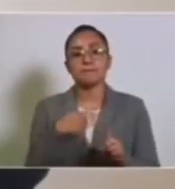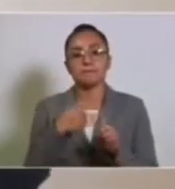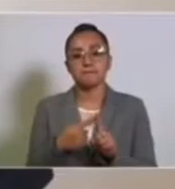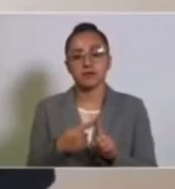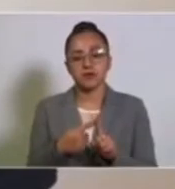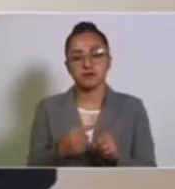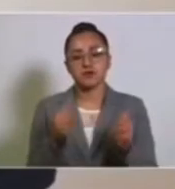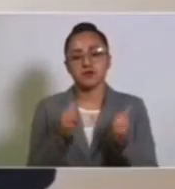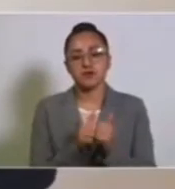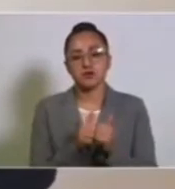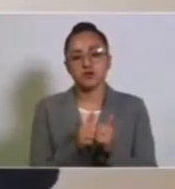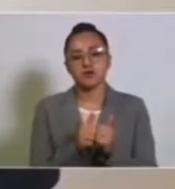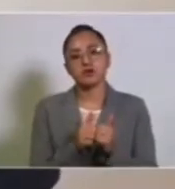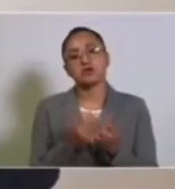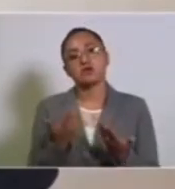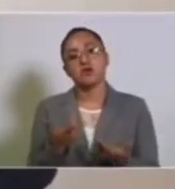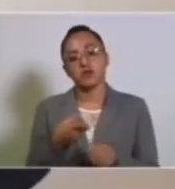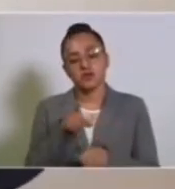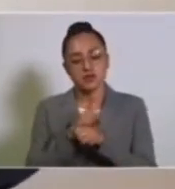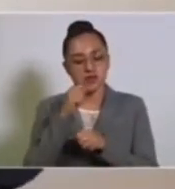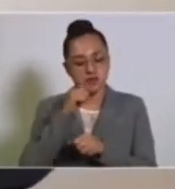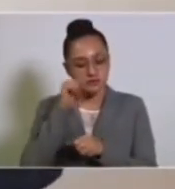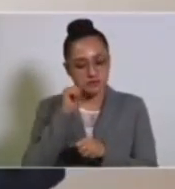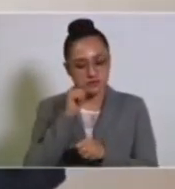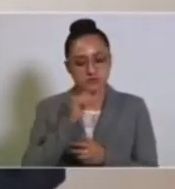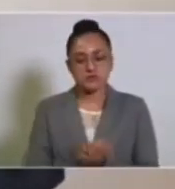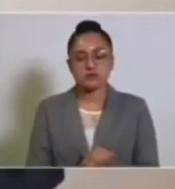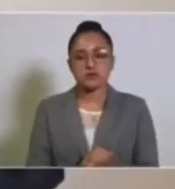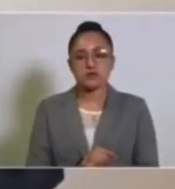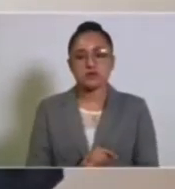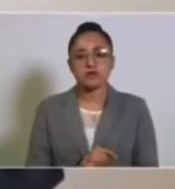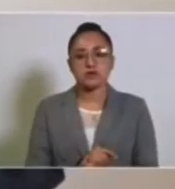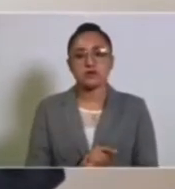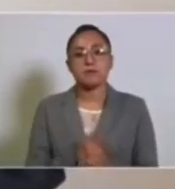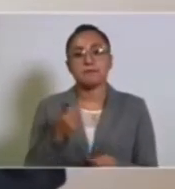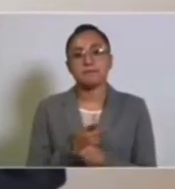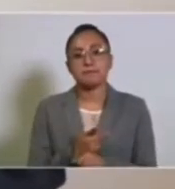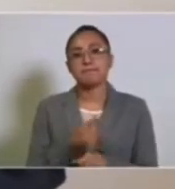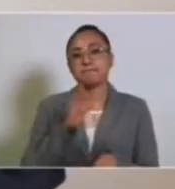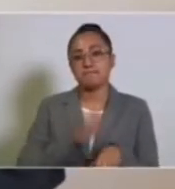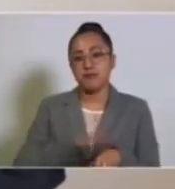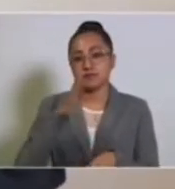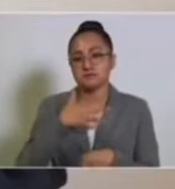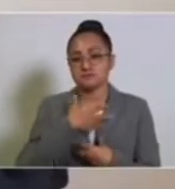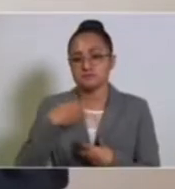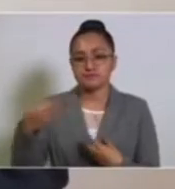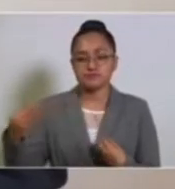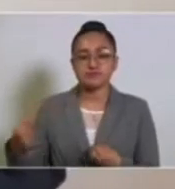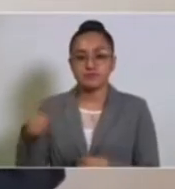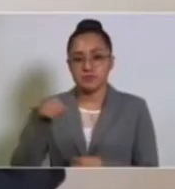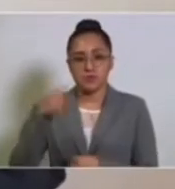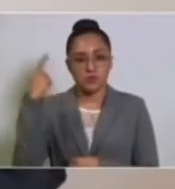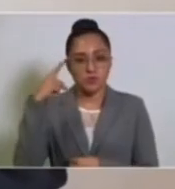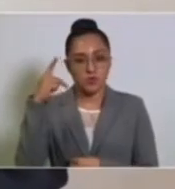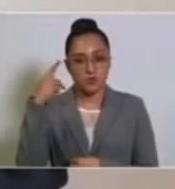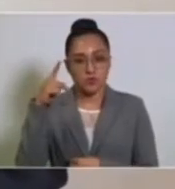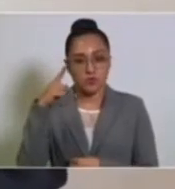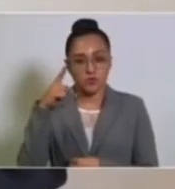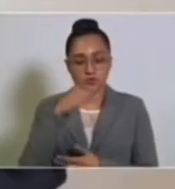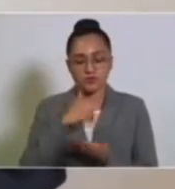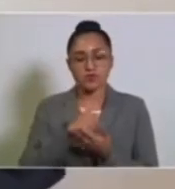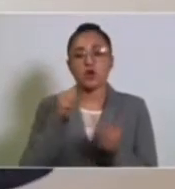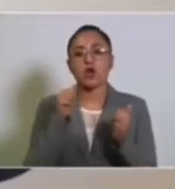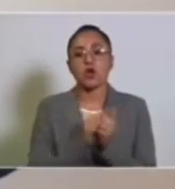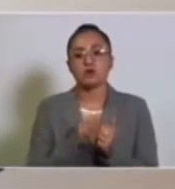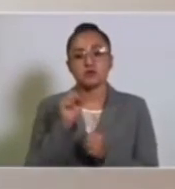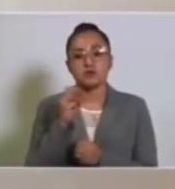activos más en comparación del día de ayer. La incidencia continúa en Puebla capital con el 63